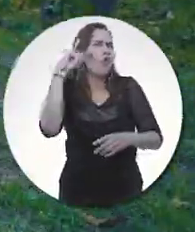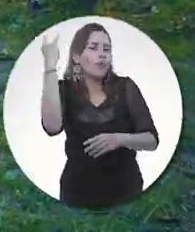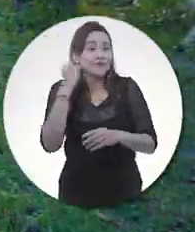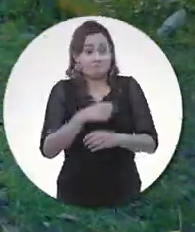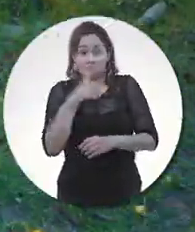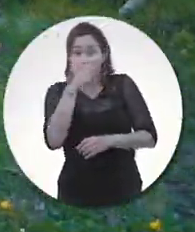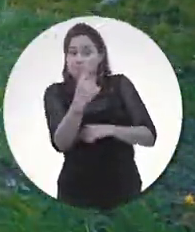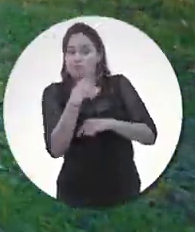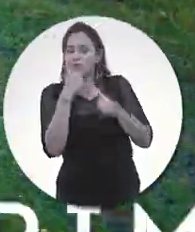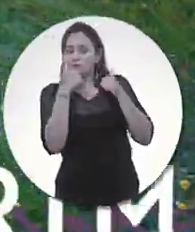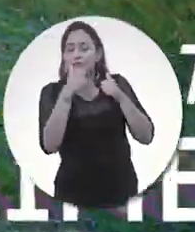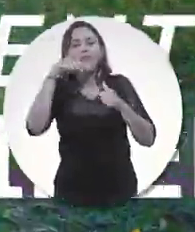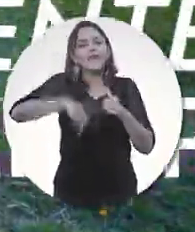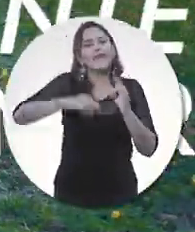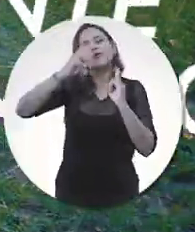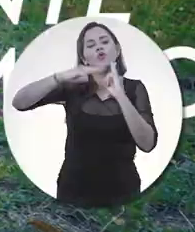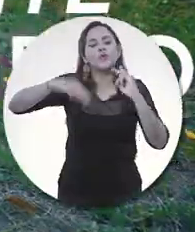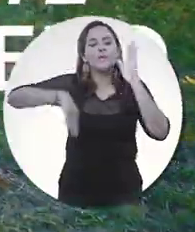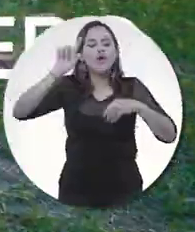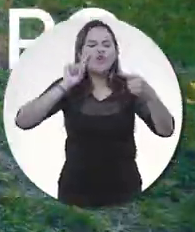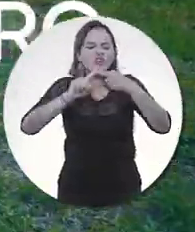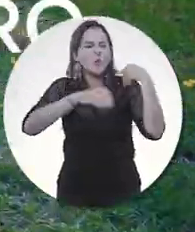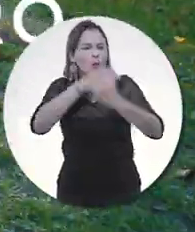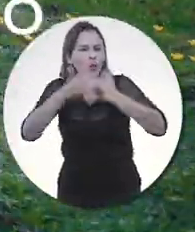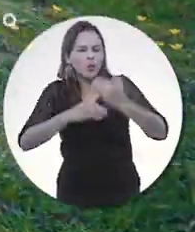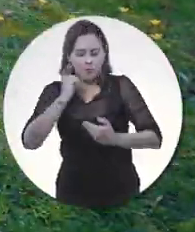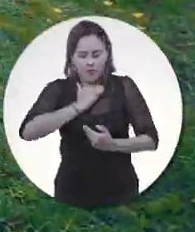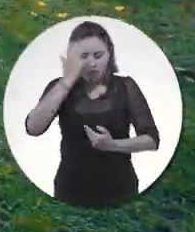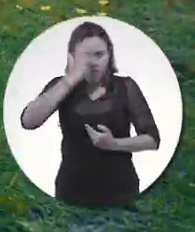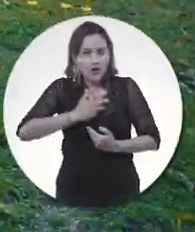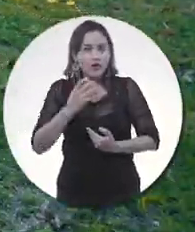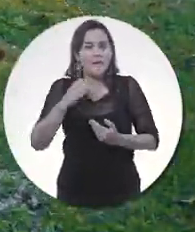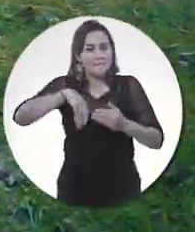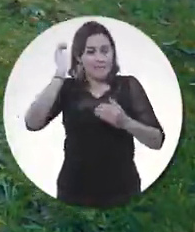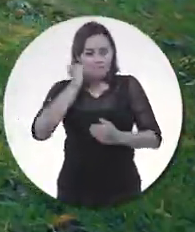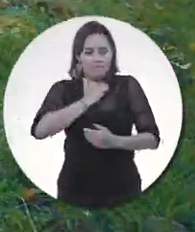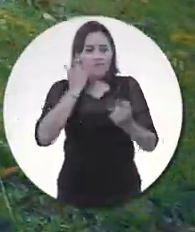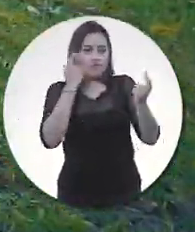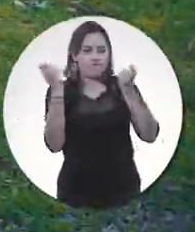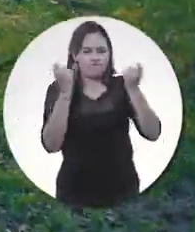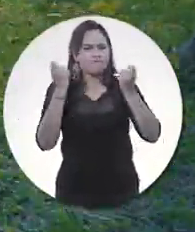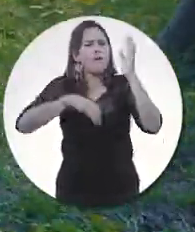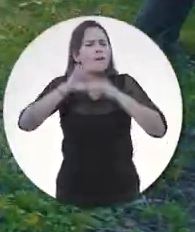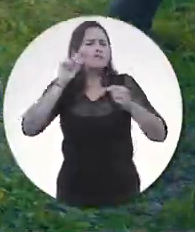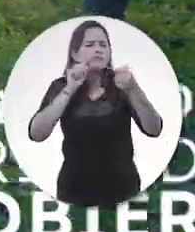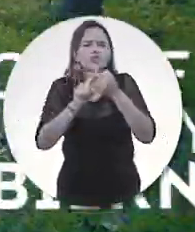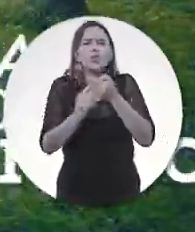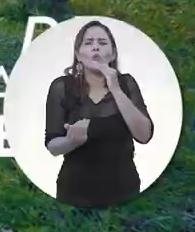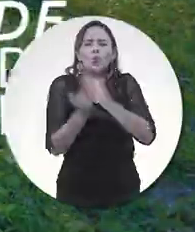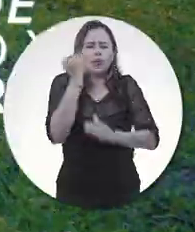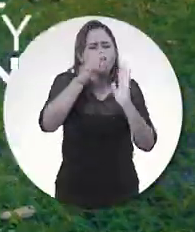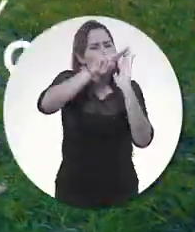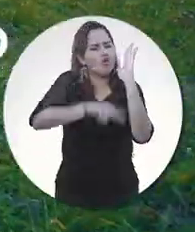Magdalena ha fortalecido los procesos de autoevaluación y autorregulación con la implementación de políticas para el desarrollo